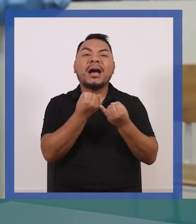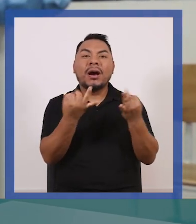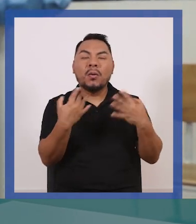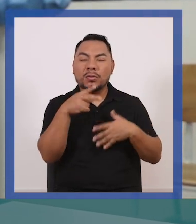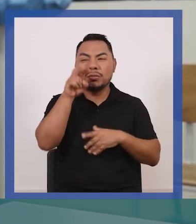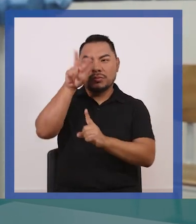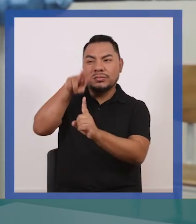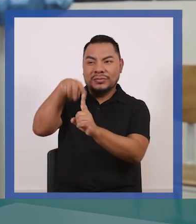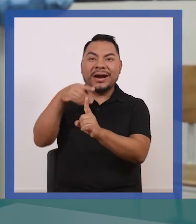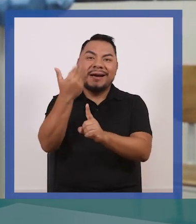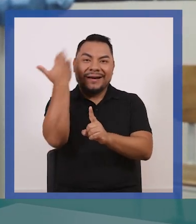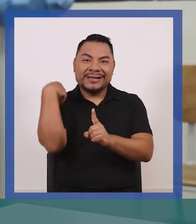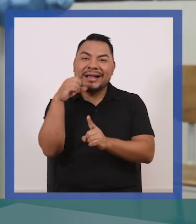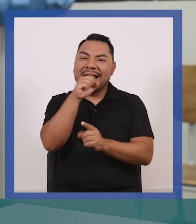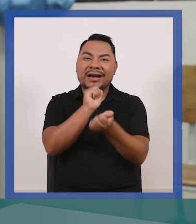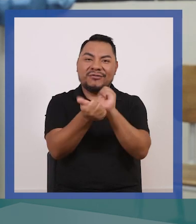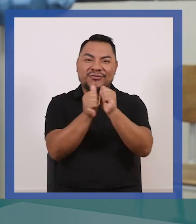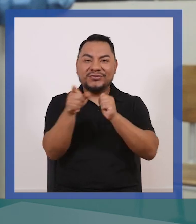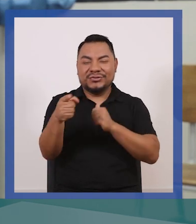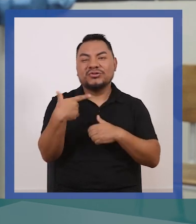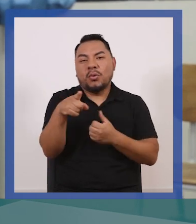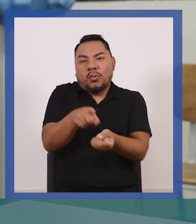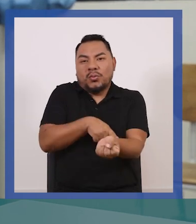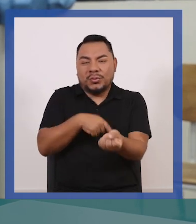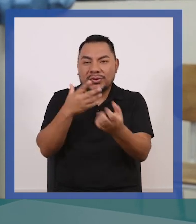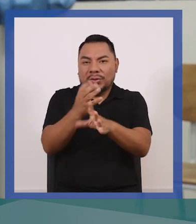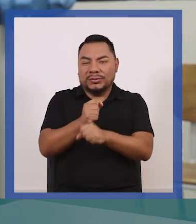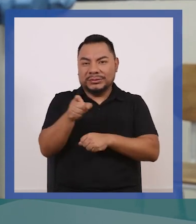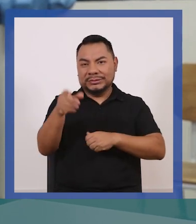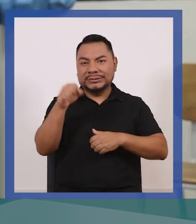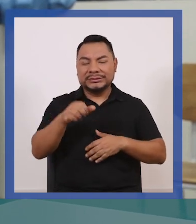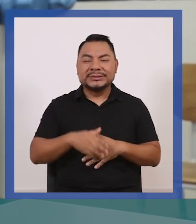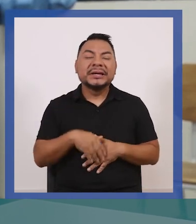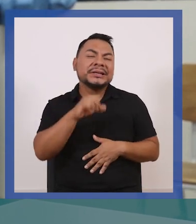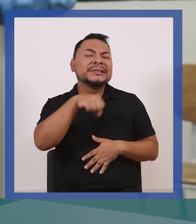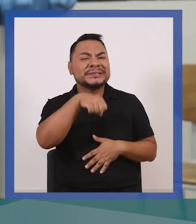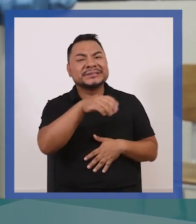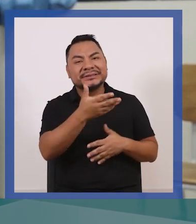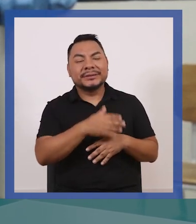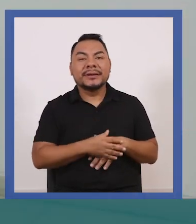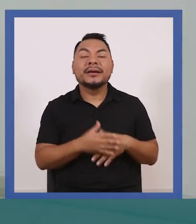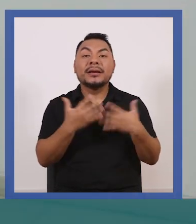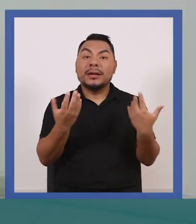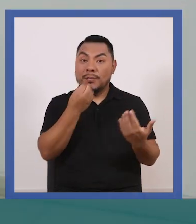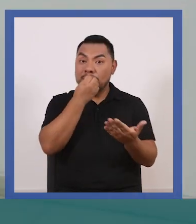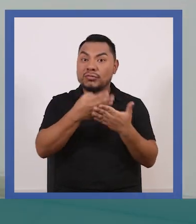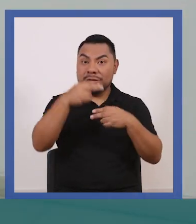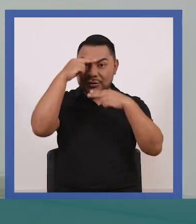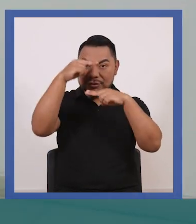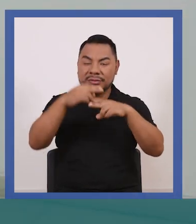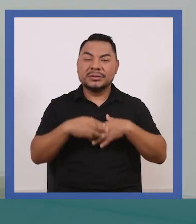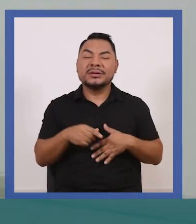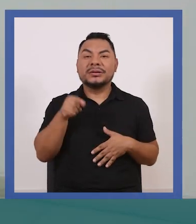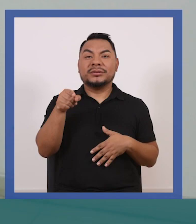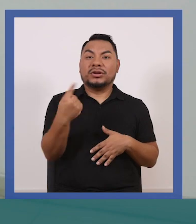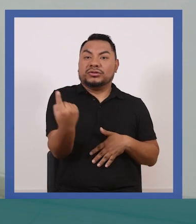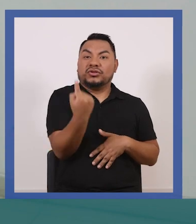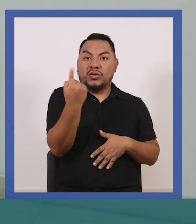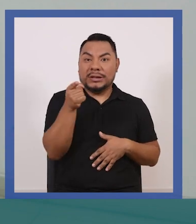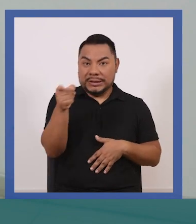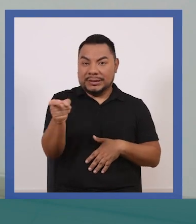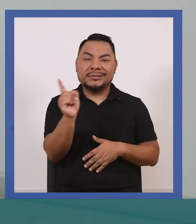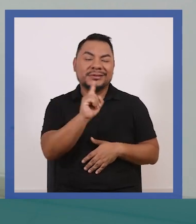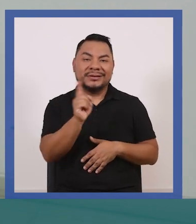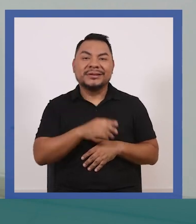ciertos jurados. Bueno, este es un jurado, quieras o no, también. sí, pero igual, ¿no? Y la buena noticia es que no vas a